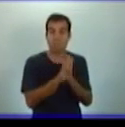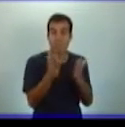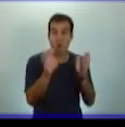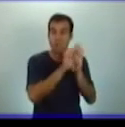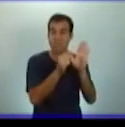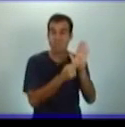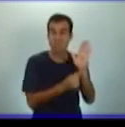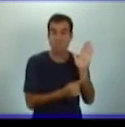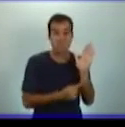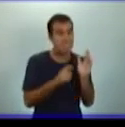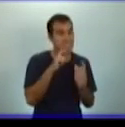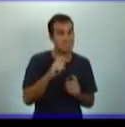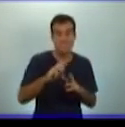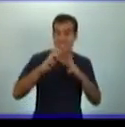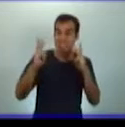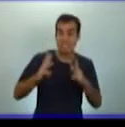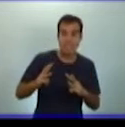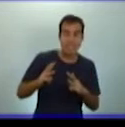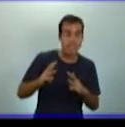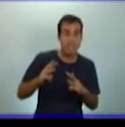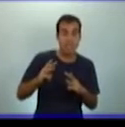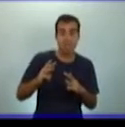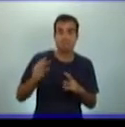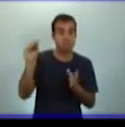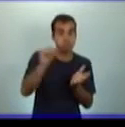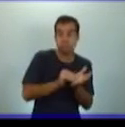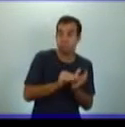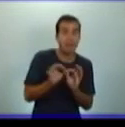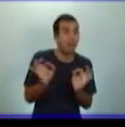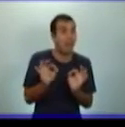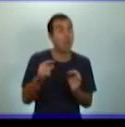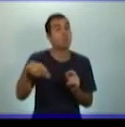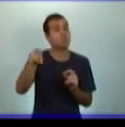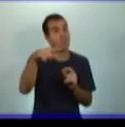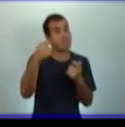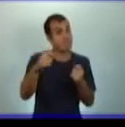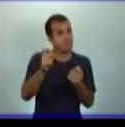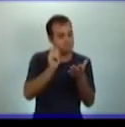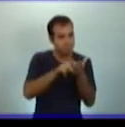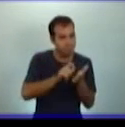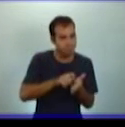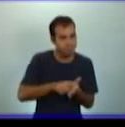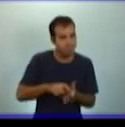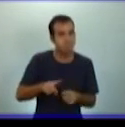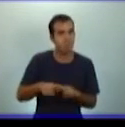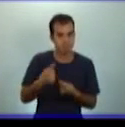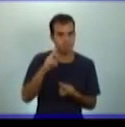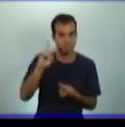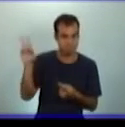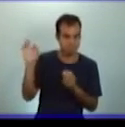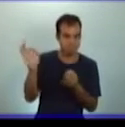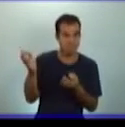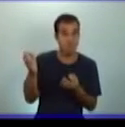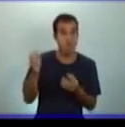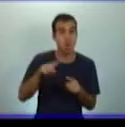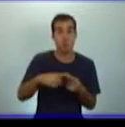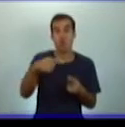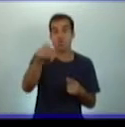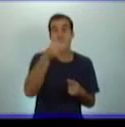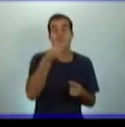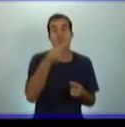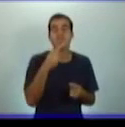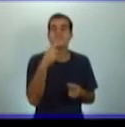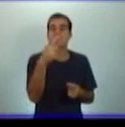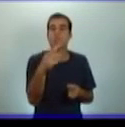no la has podido bajar de manera digital, debes anotarlo, porque te van a permitir responder la última